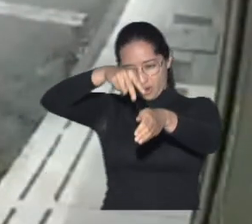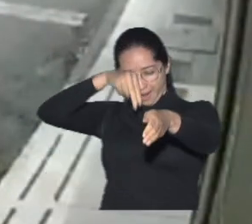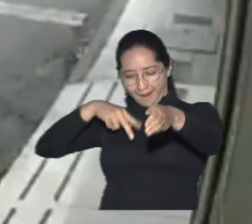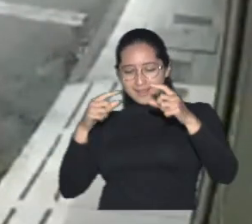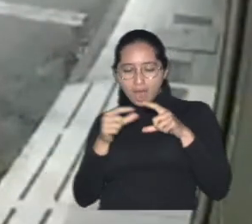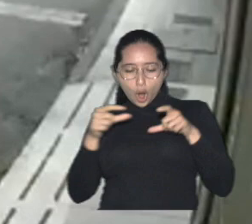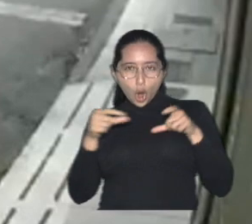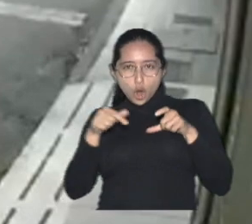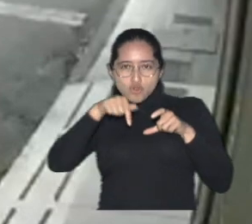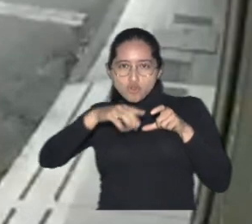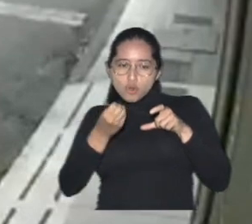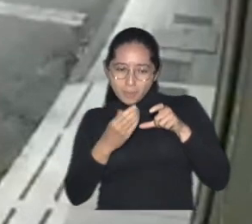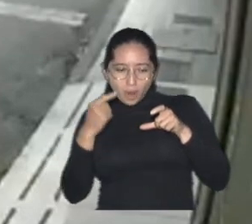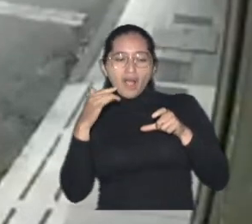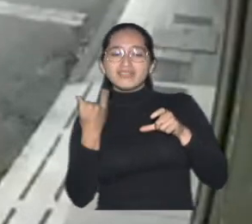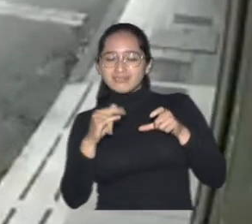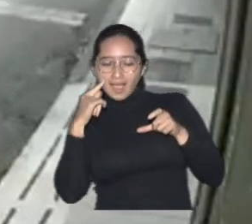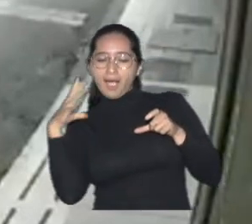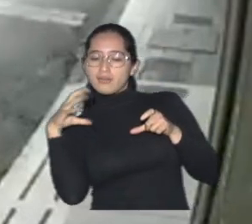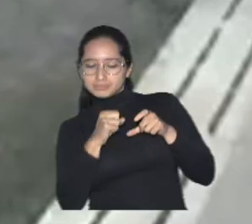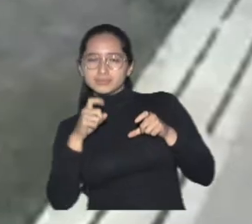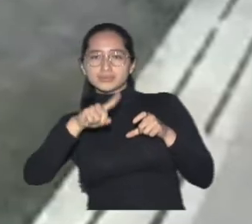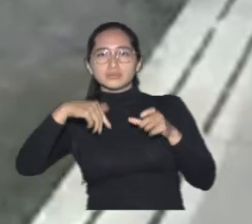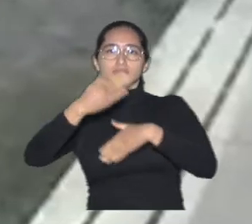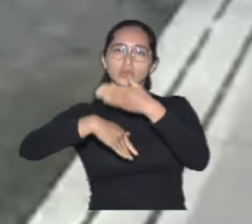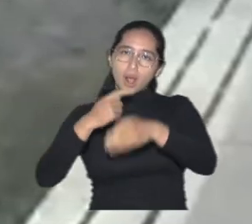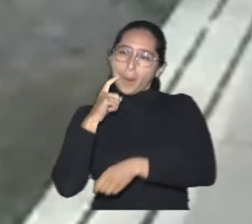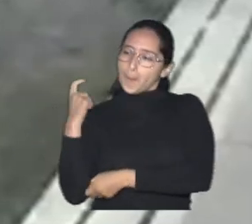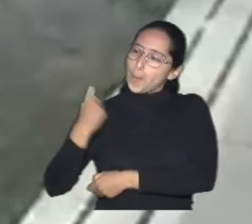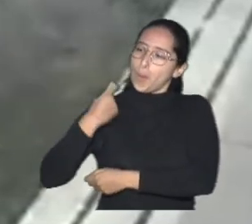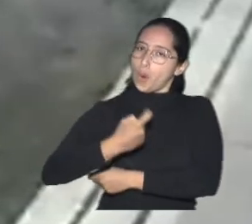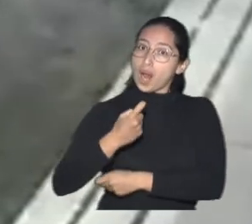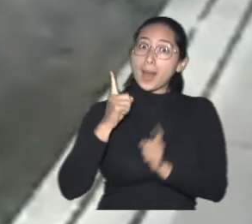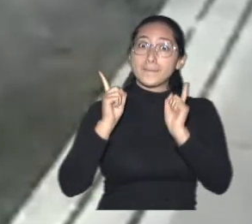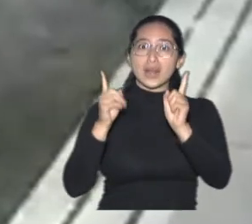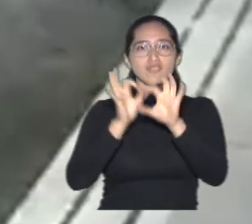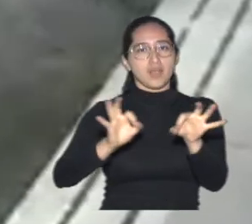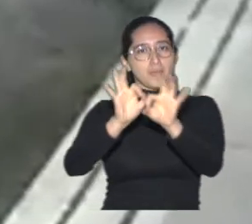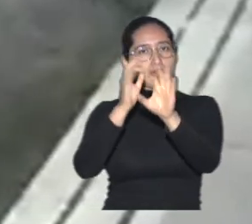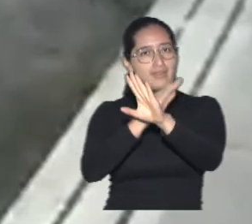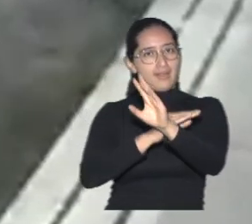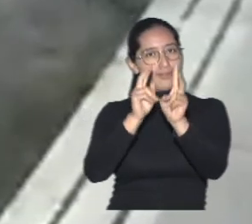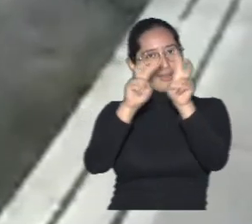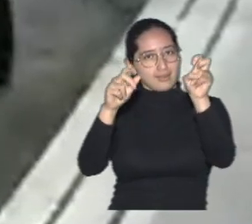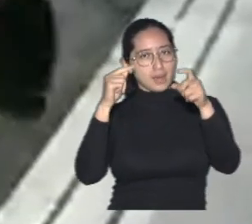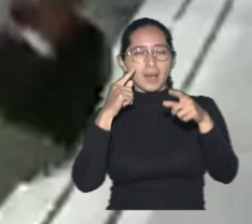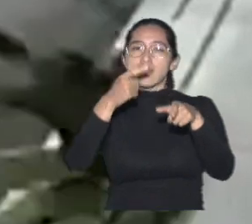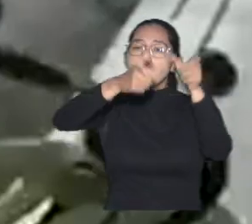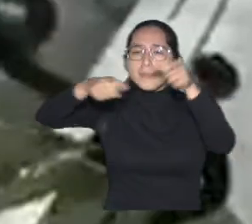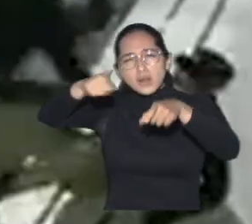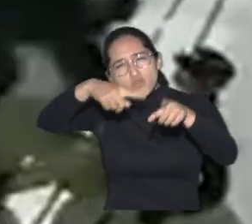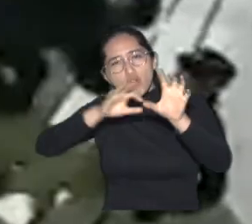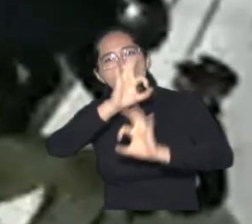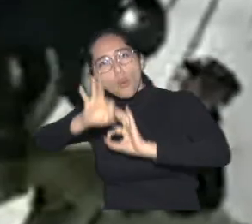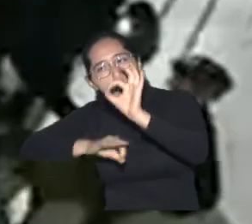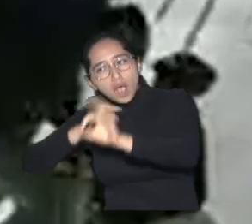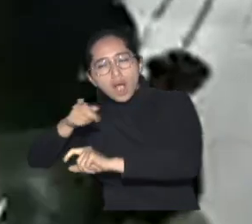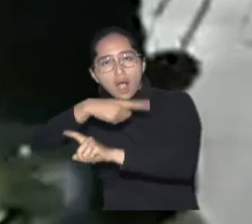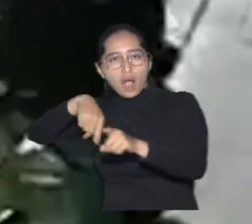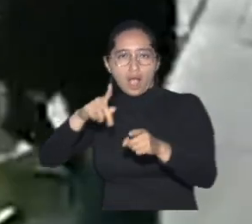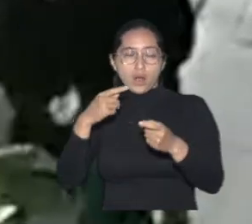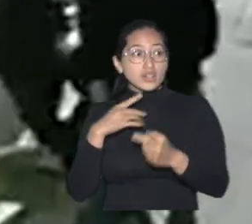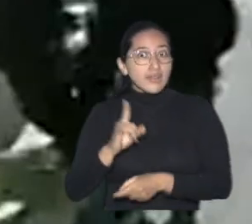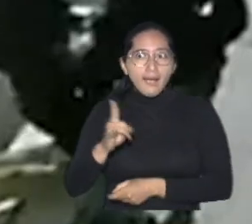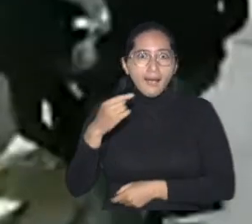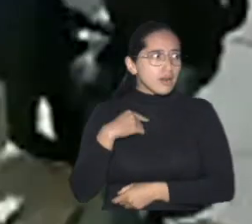tranquilidad en el sector De decirles que están ahí con la seguridad, con los protocolos, con todos los dispositivos Pero también para que los habitantes estén